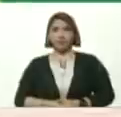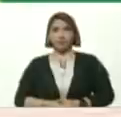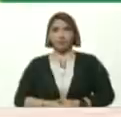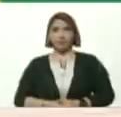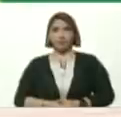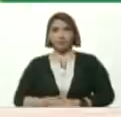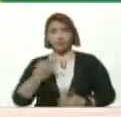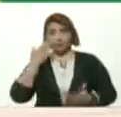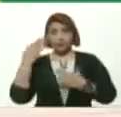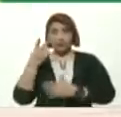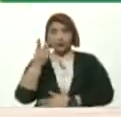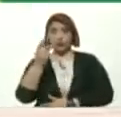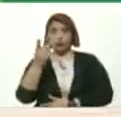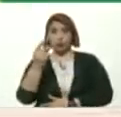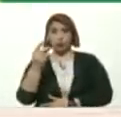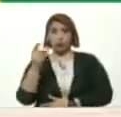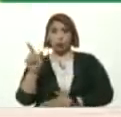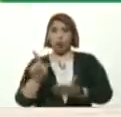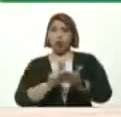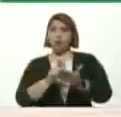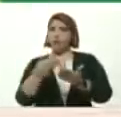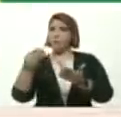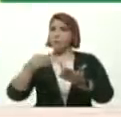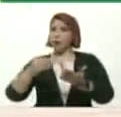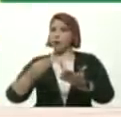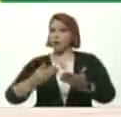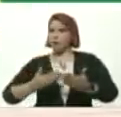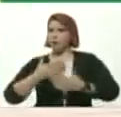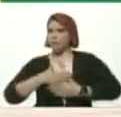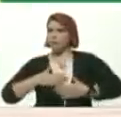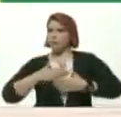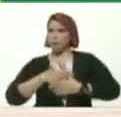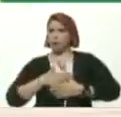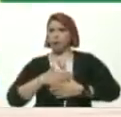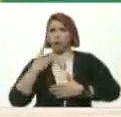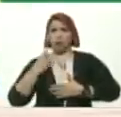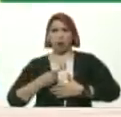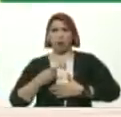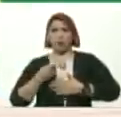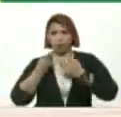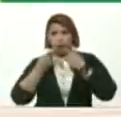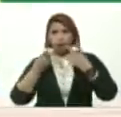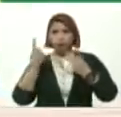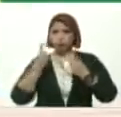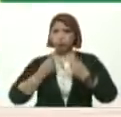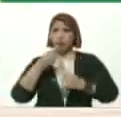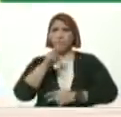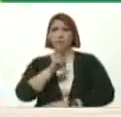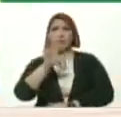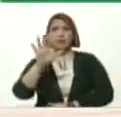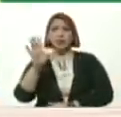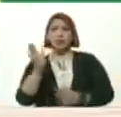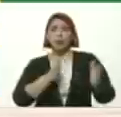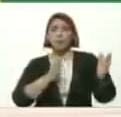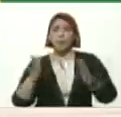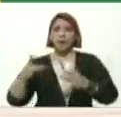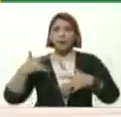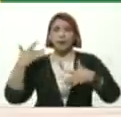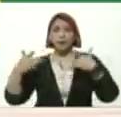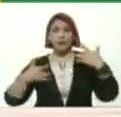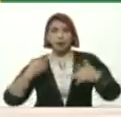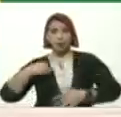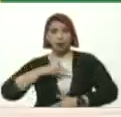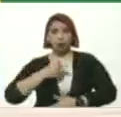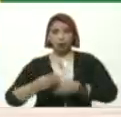Este es el segundo tomo Más aún A mi favor 25 de marzo Un acto que hicimos Con